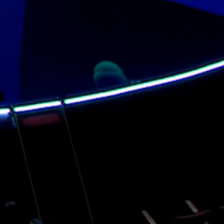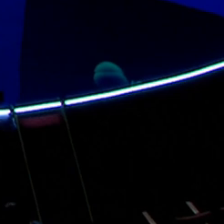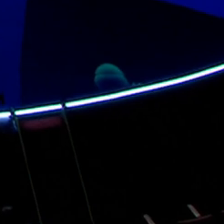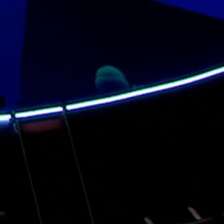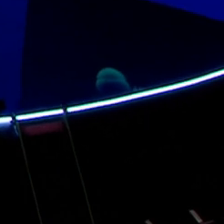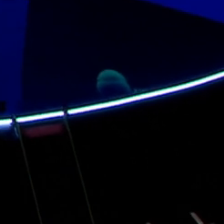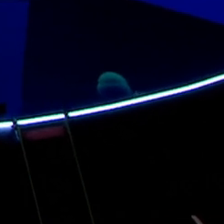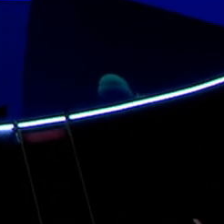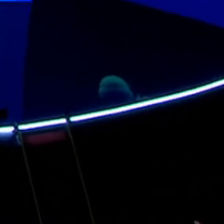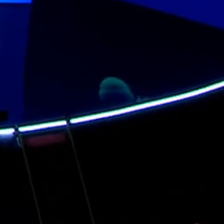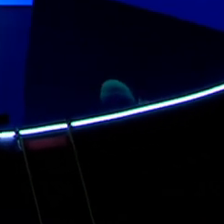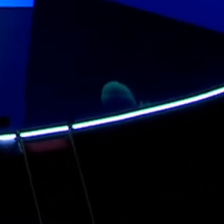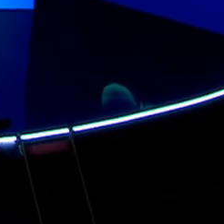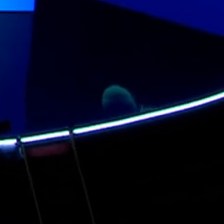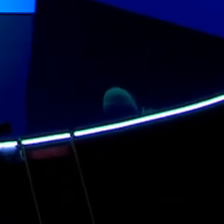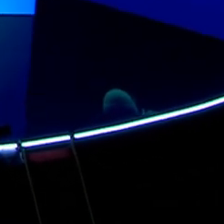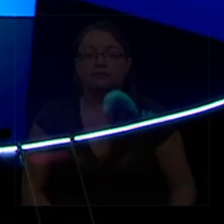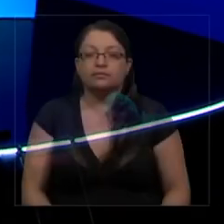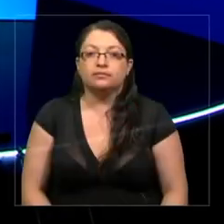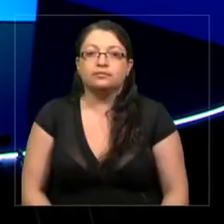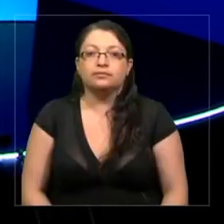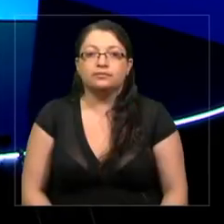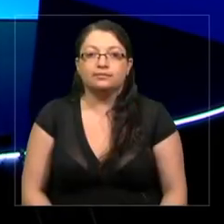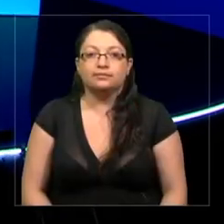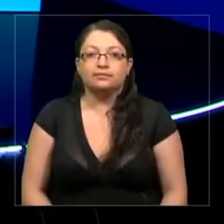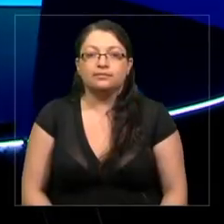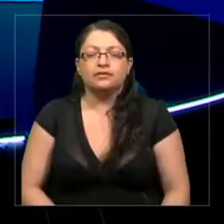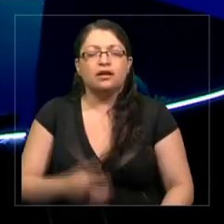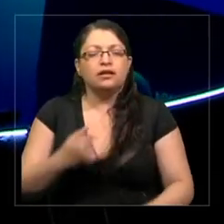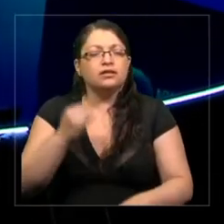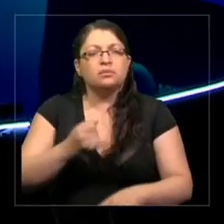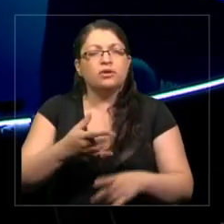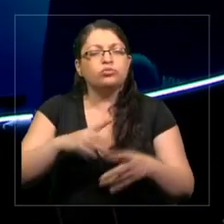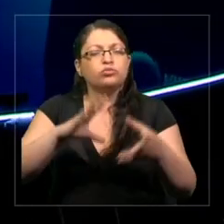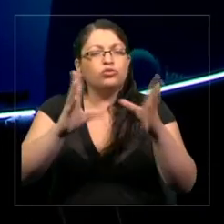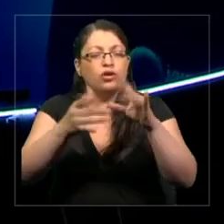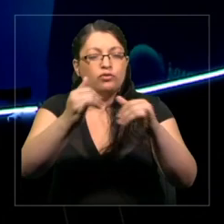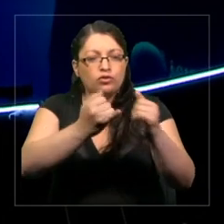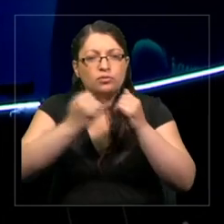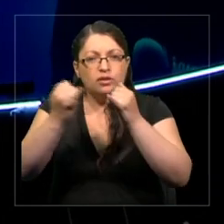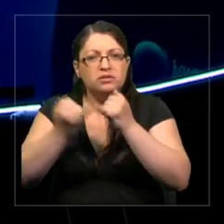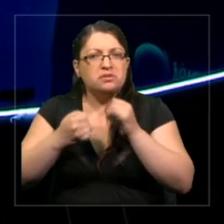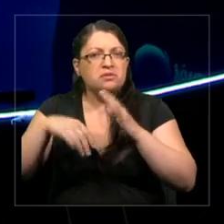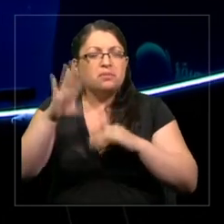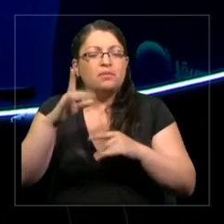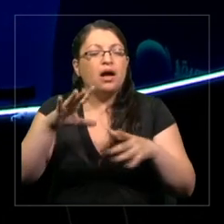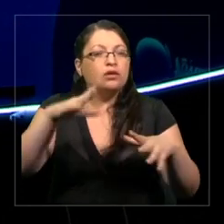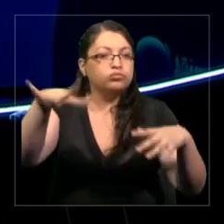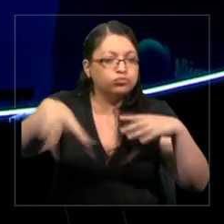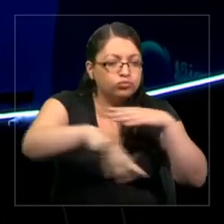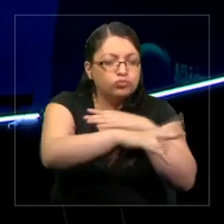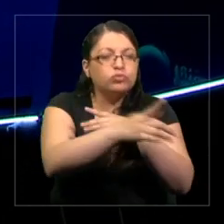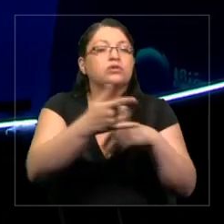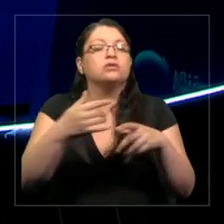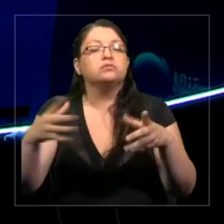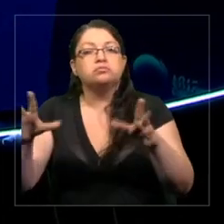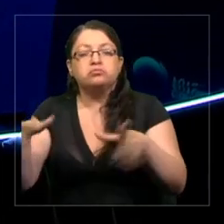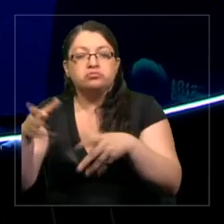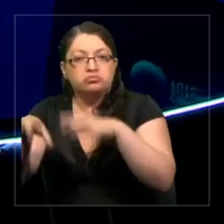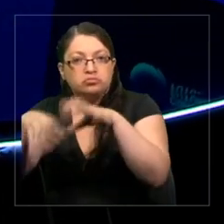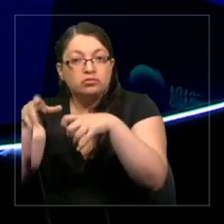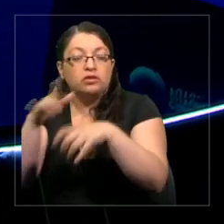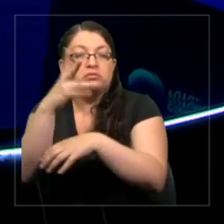acerca del rol fundamental de la biodiversidad, los océanos, el mundo vegetal y la Antártica para el equilibrio del planeta.